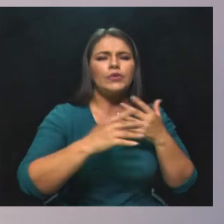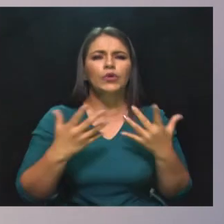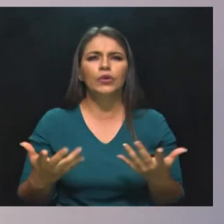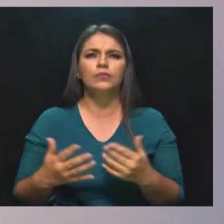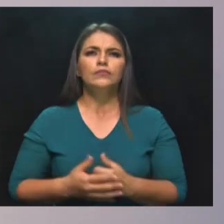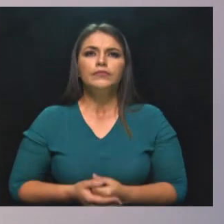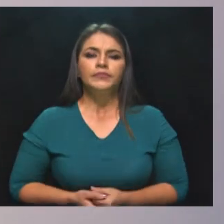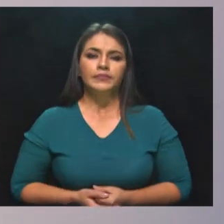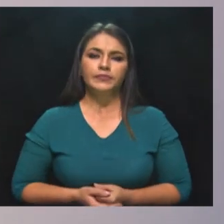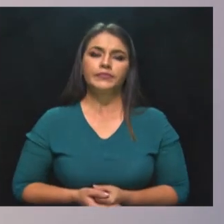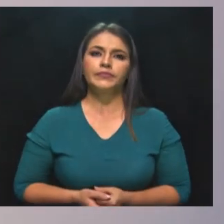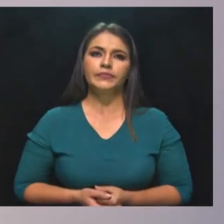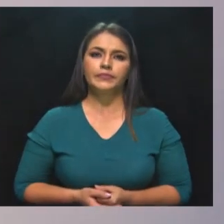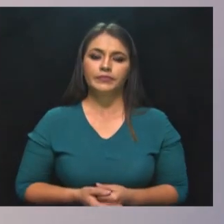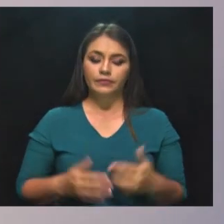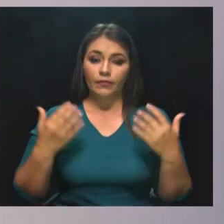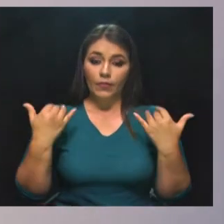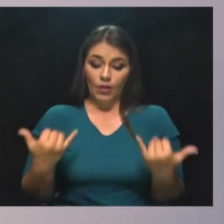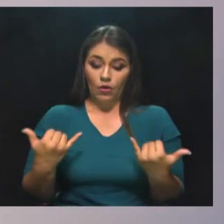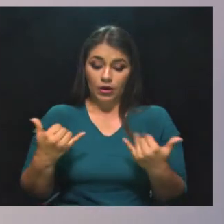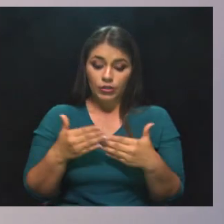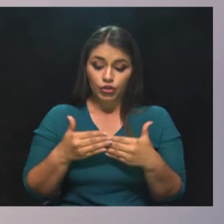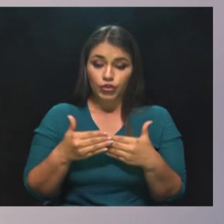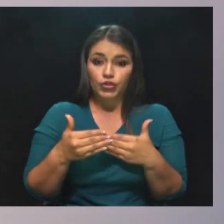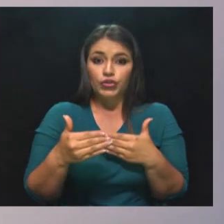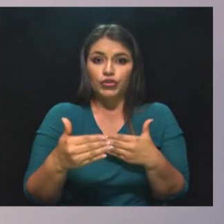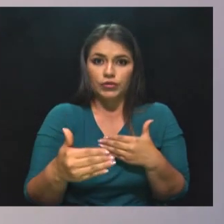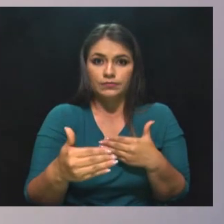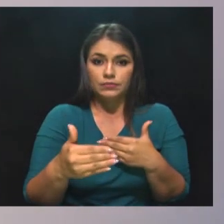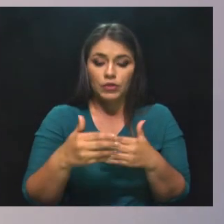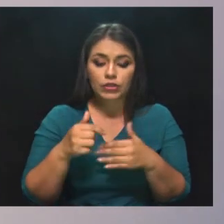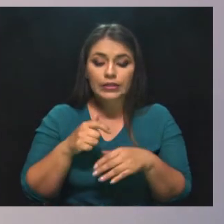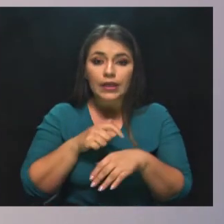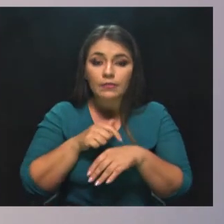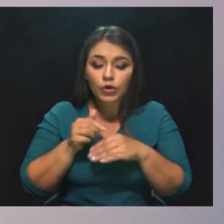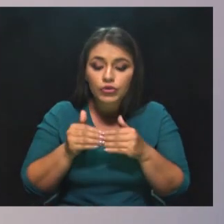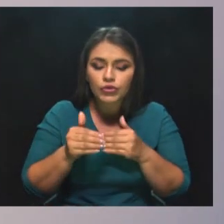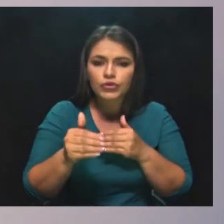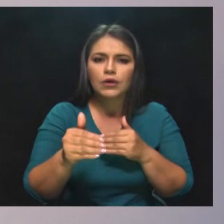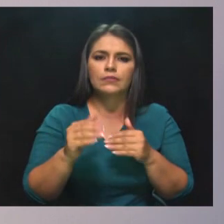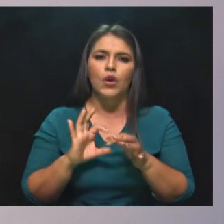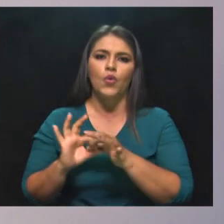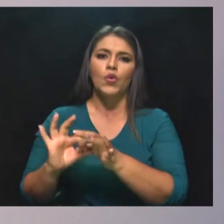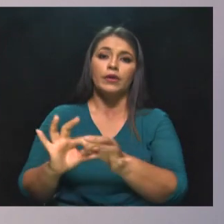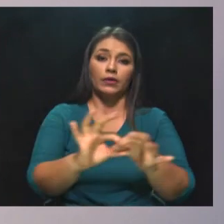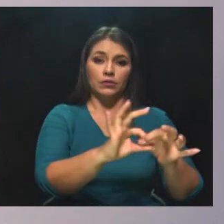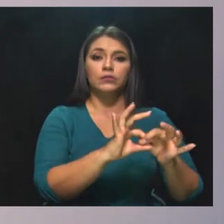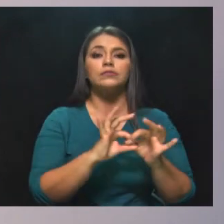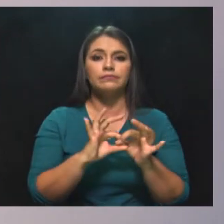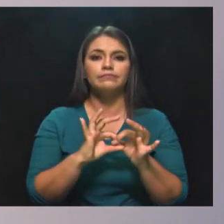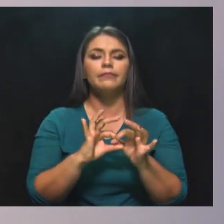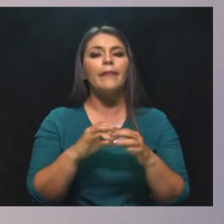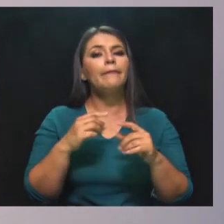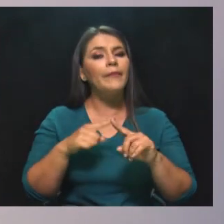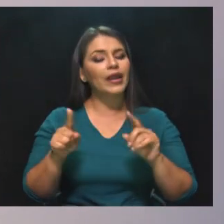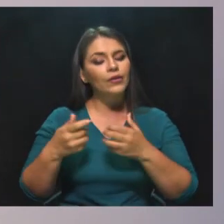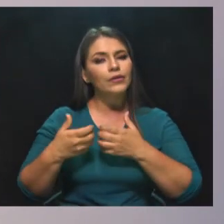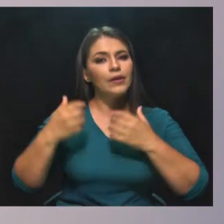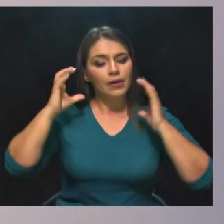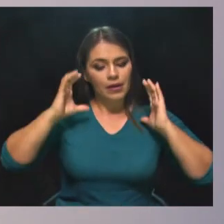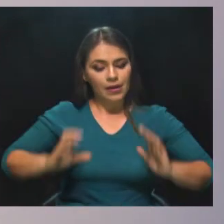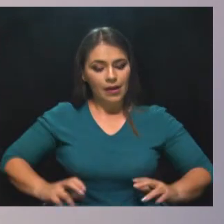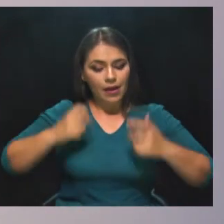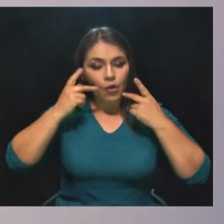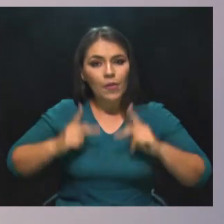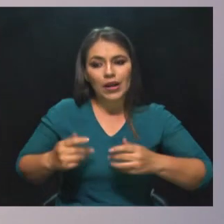Ahora y en el próximo futuro, debemos estar unidos como sociedad y separados y aislados como